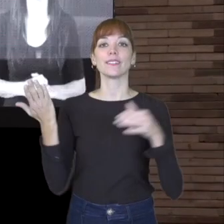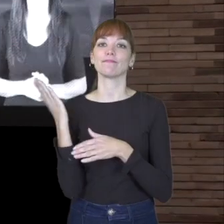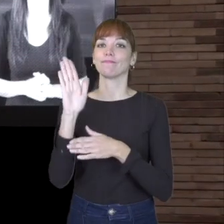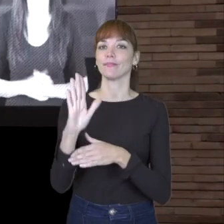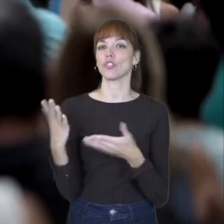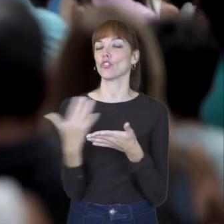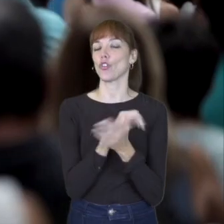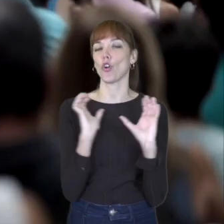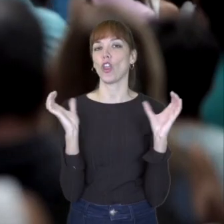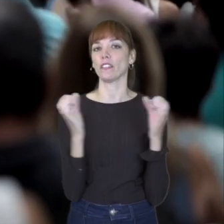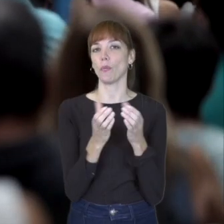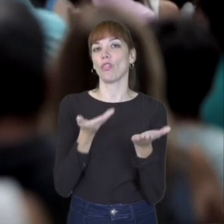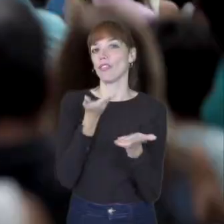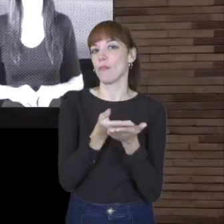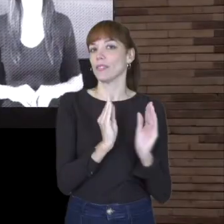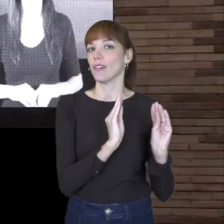este colectivo.